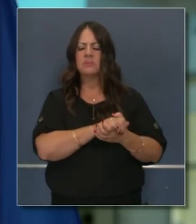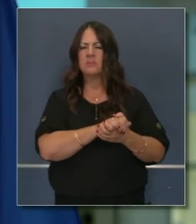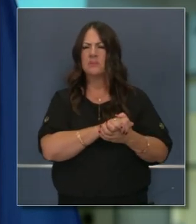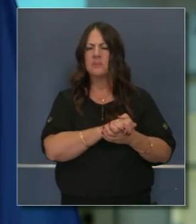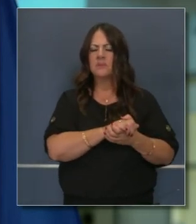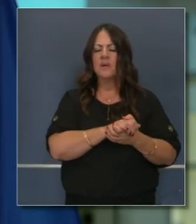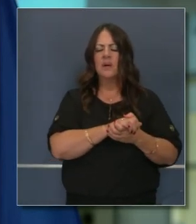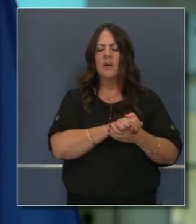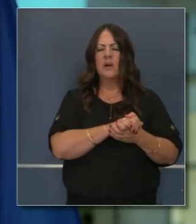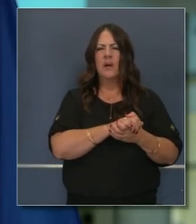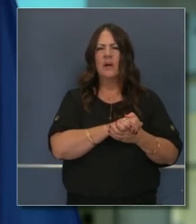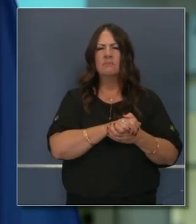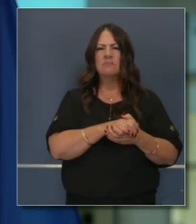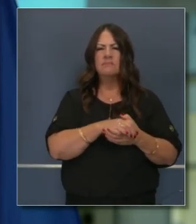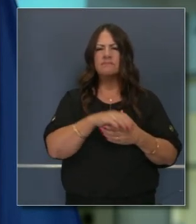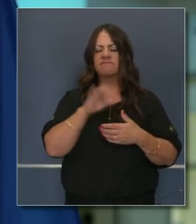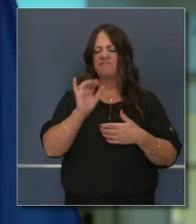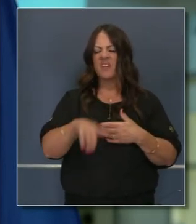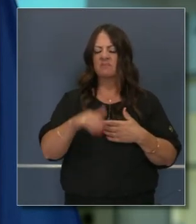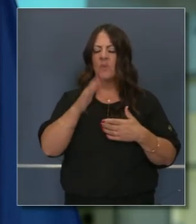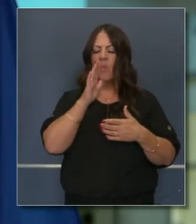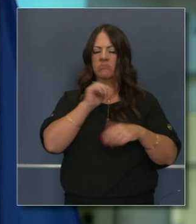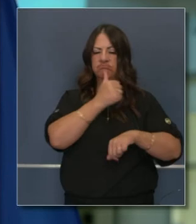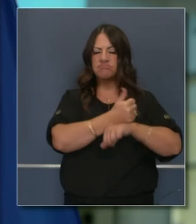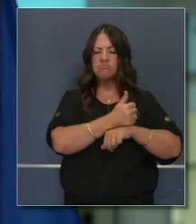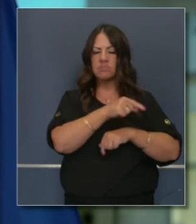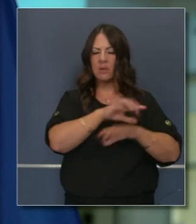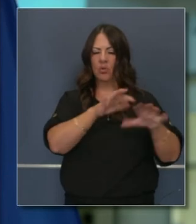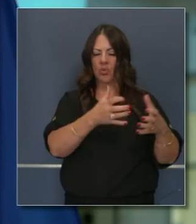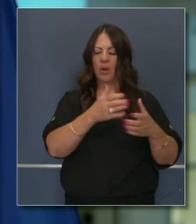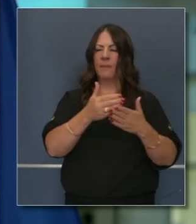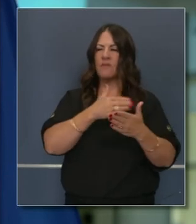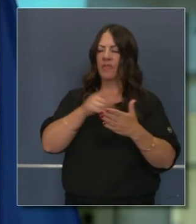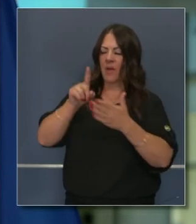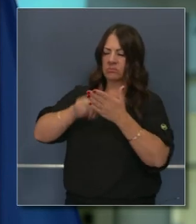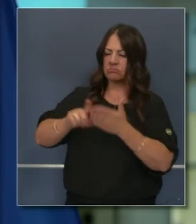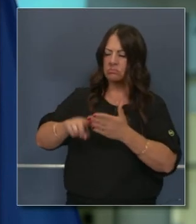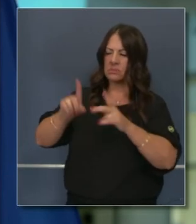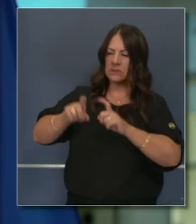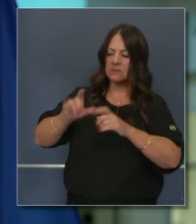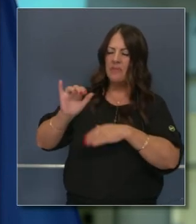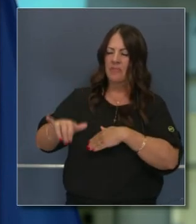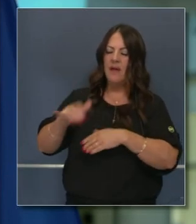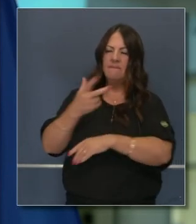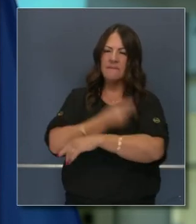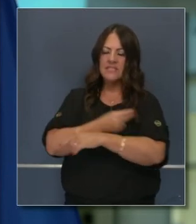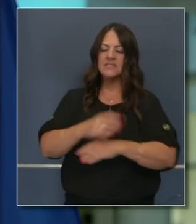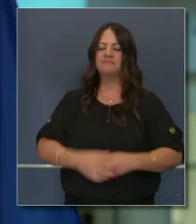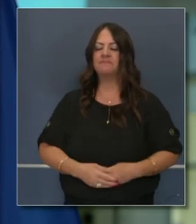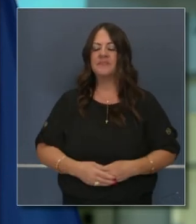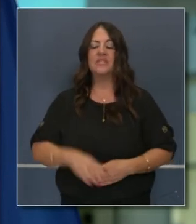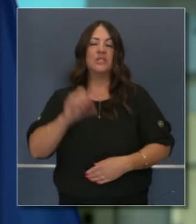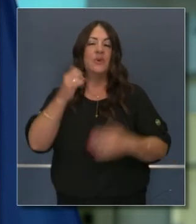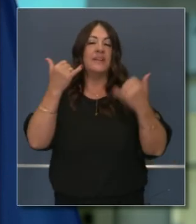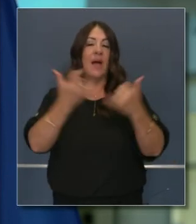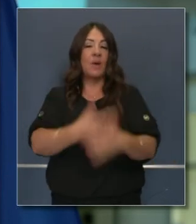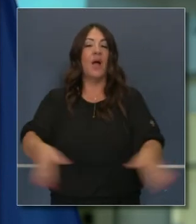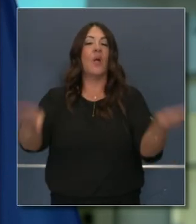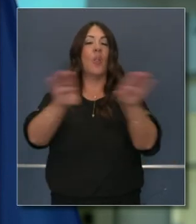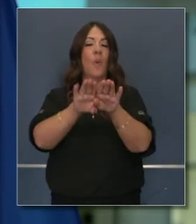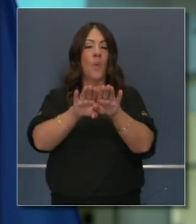hace solamente el gobierno federal, pero el Estado también y el sector privado. Y hablando de eso, cerraré con